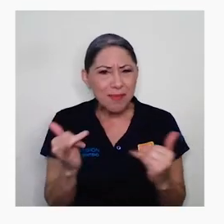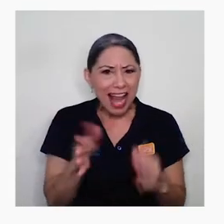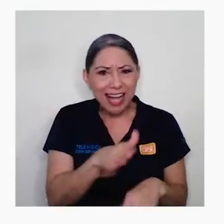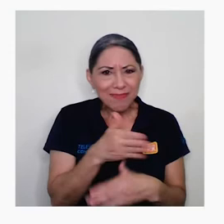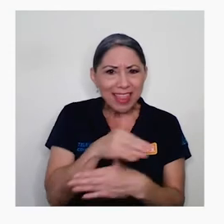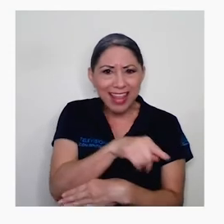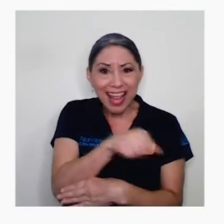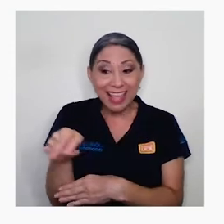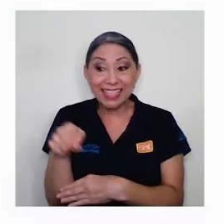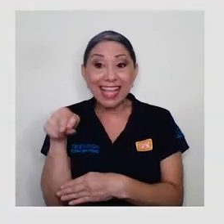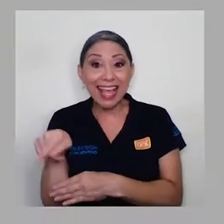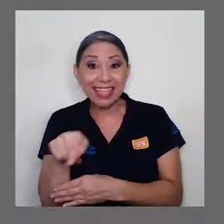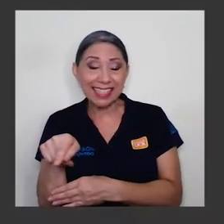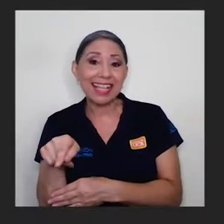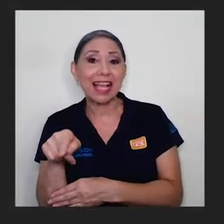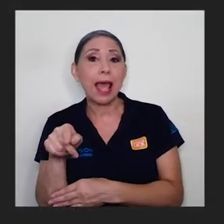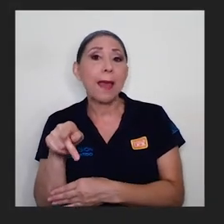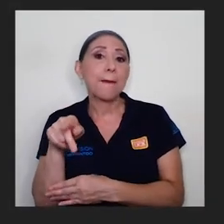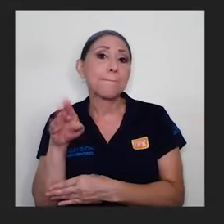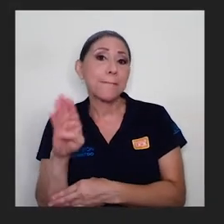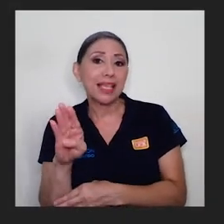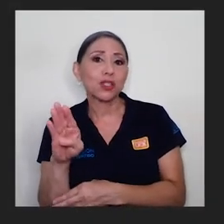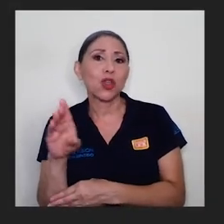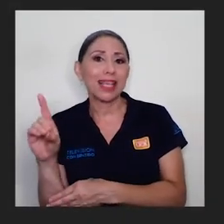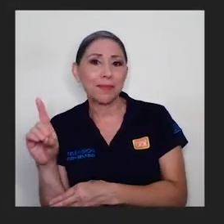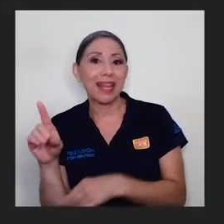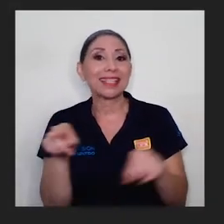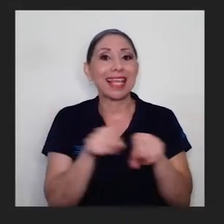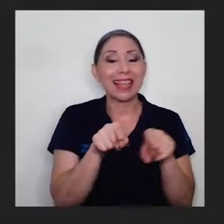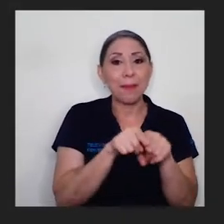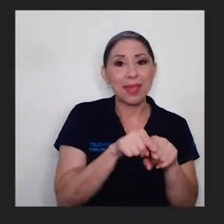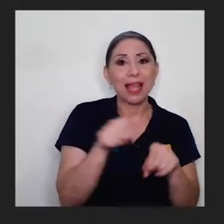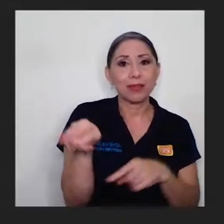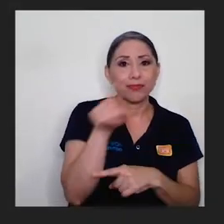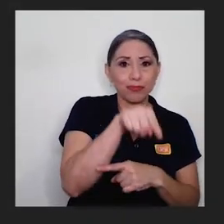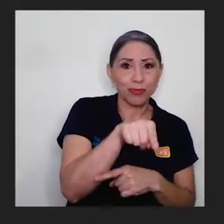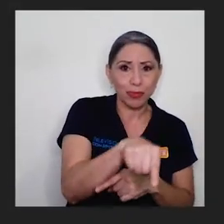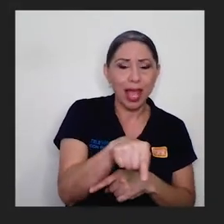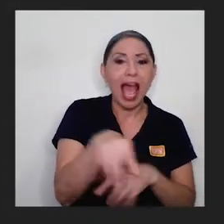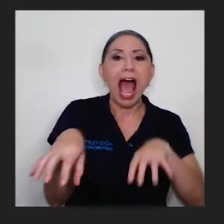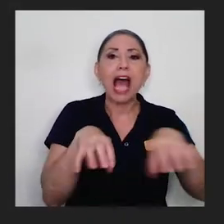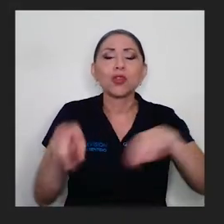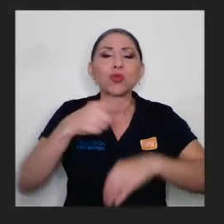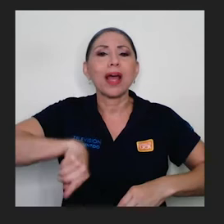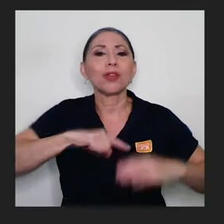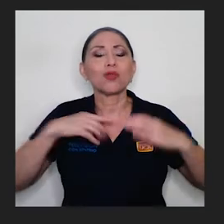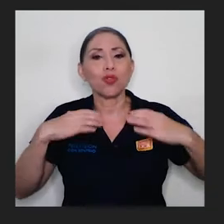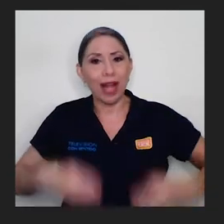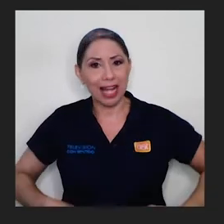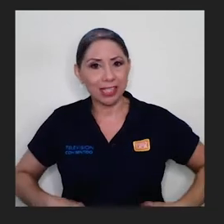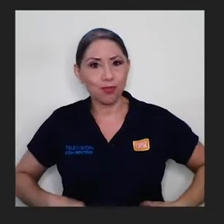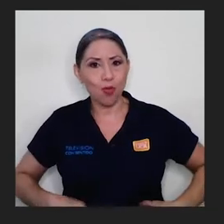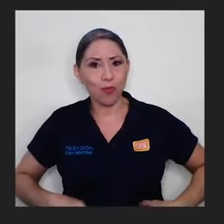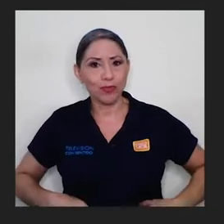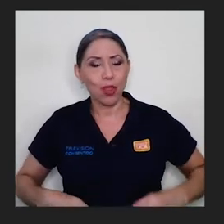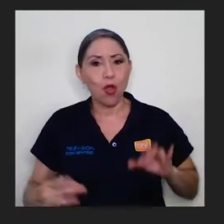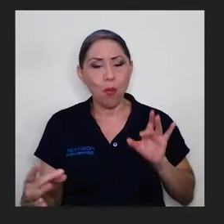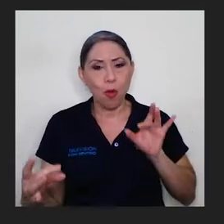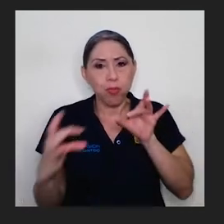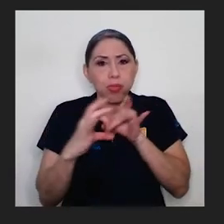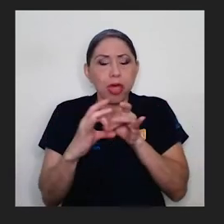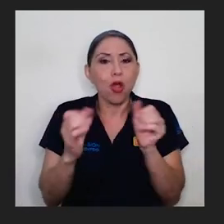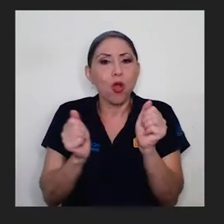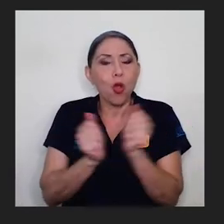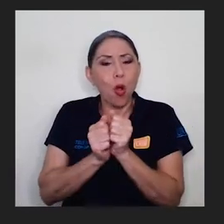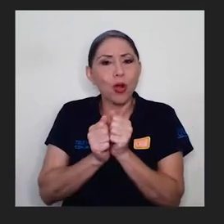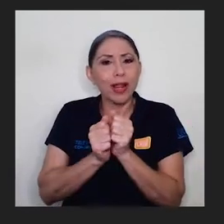estas benzodiazepinas y los flavonoides también actúan en nuestro organismo como una interacción con los